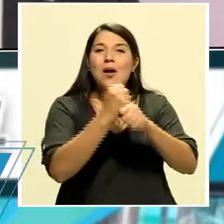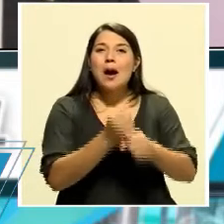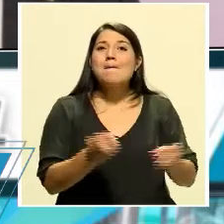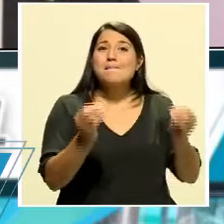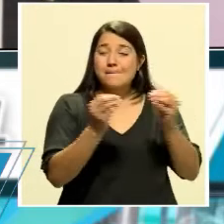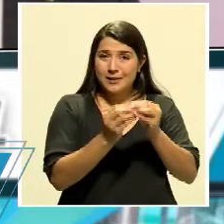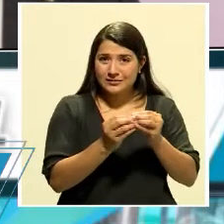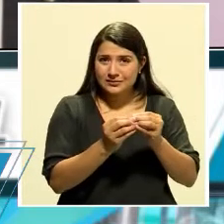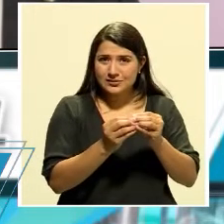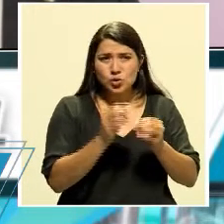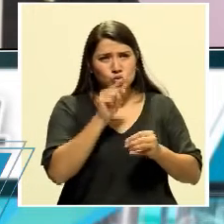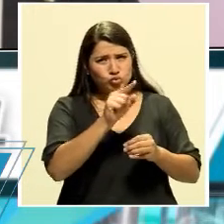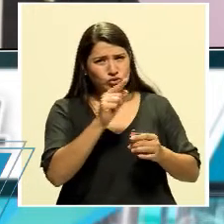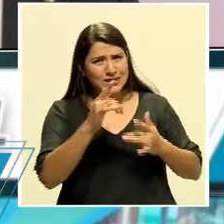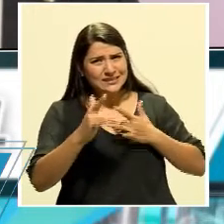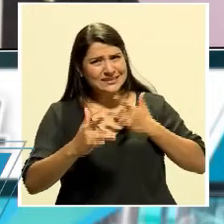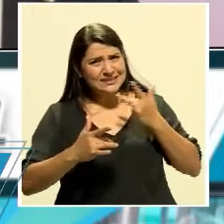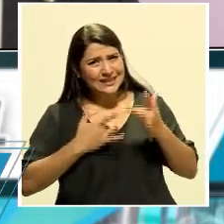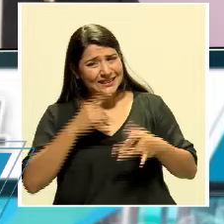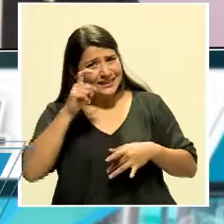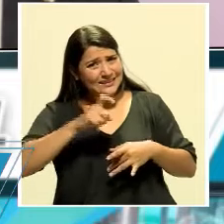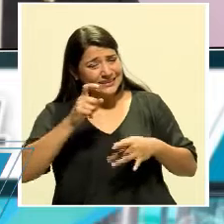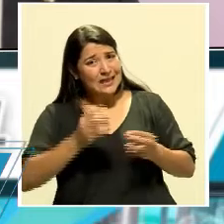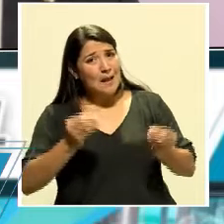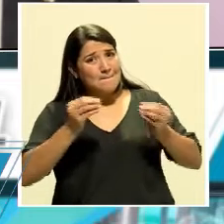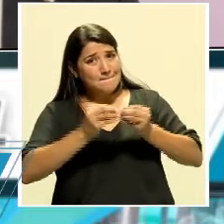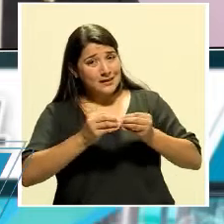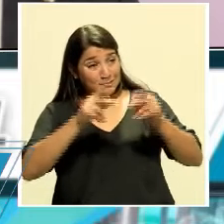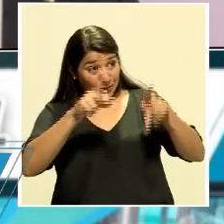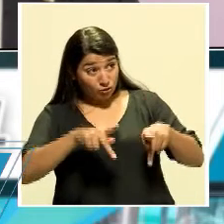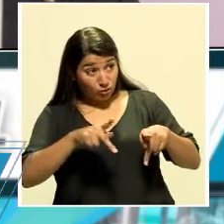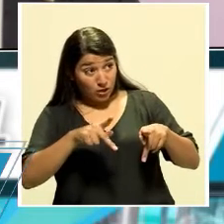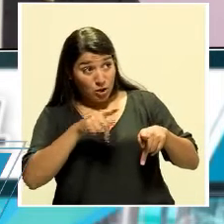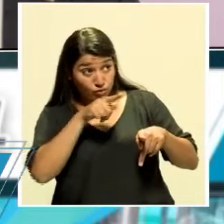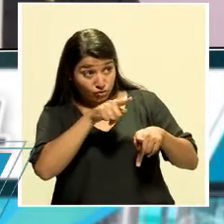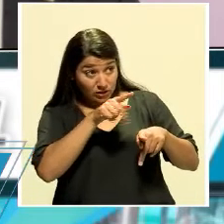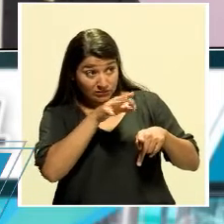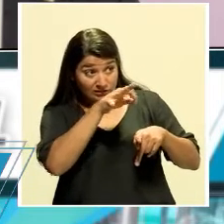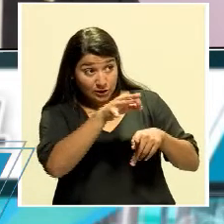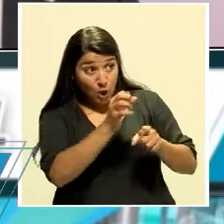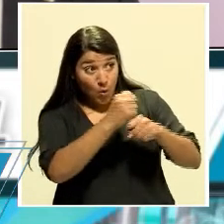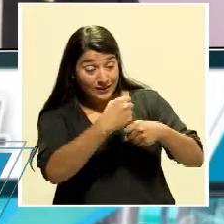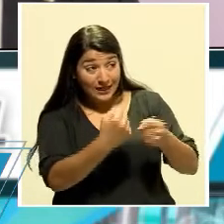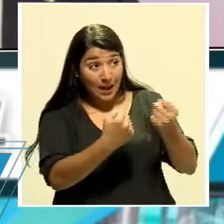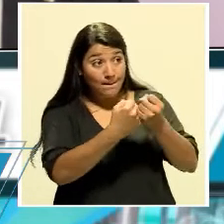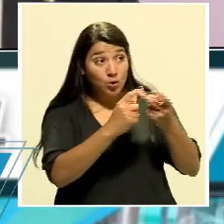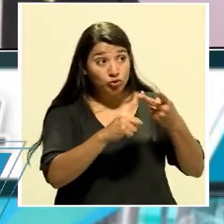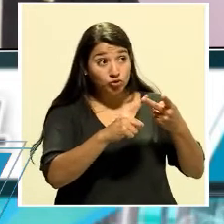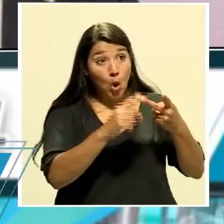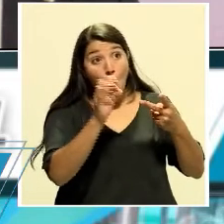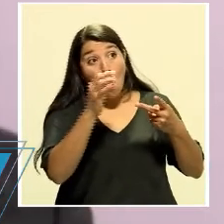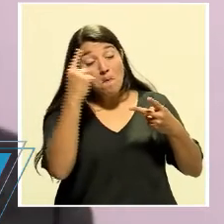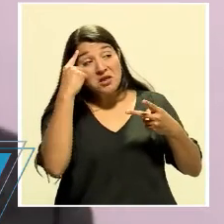siente que necesitan mucha más gente. ¿Lo van a hacer? ¿Lo están haciendo? ¿De dónde va a salir la plata?